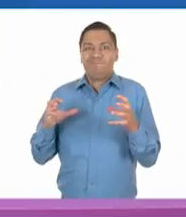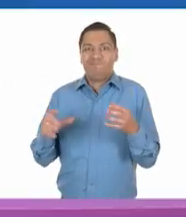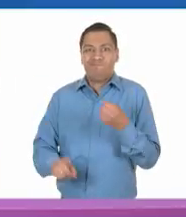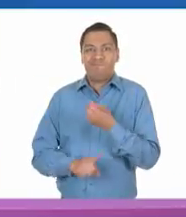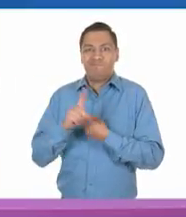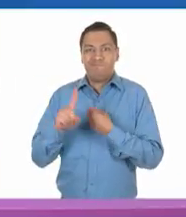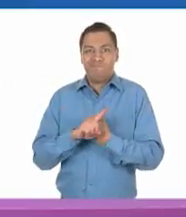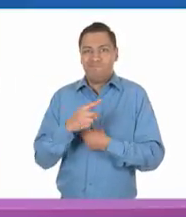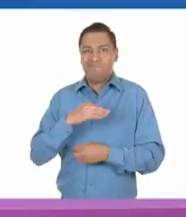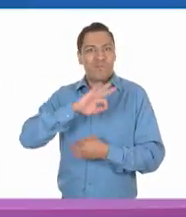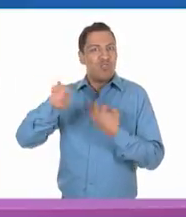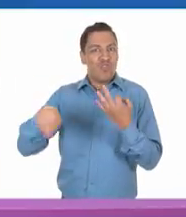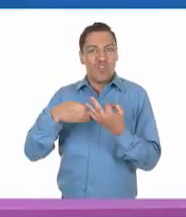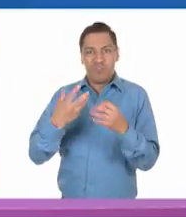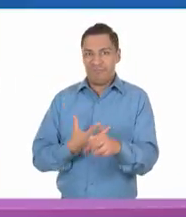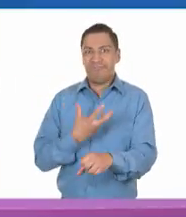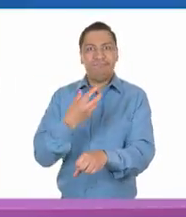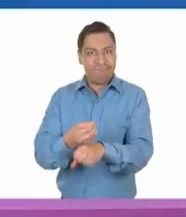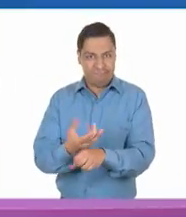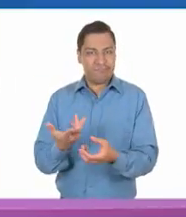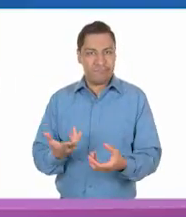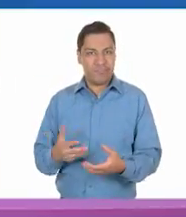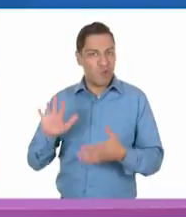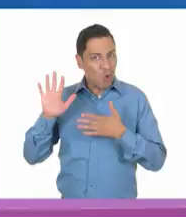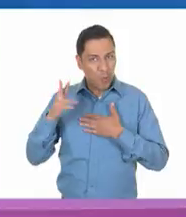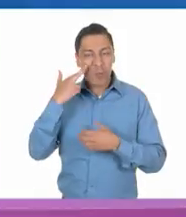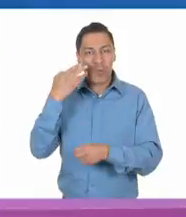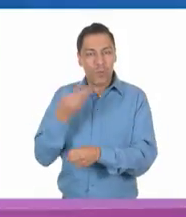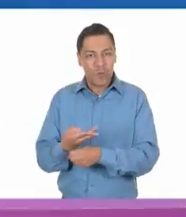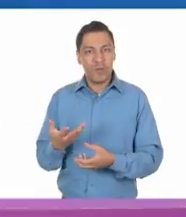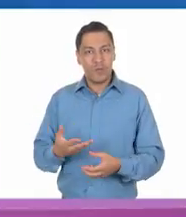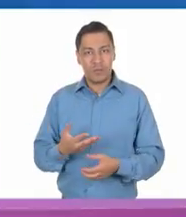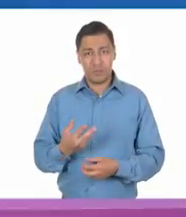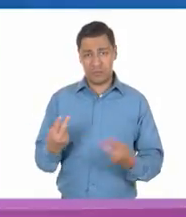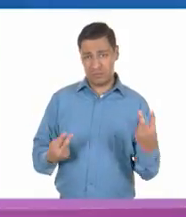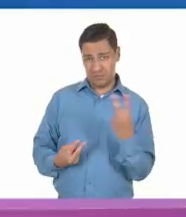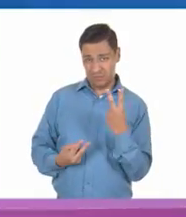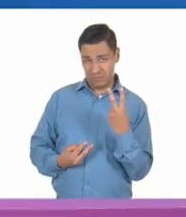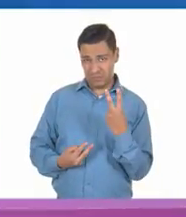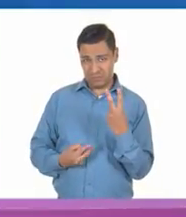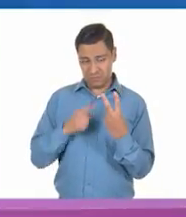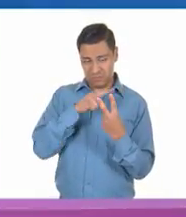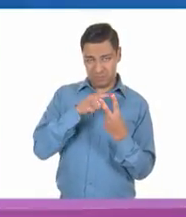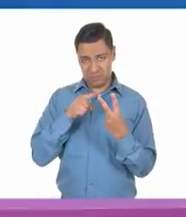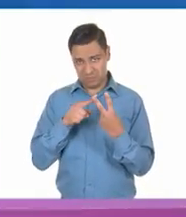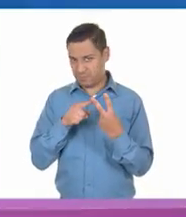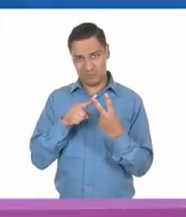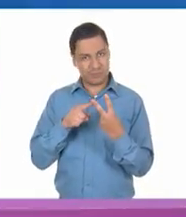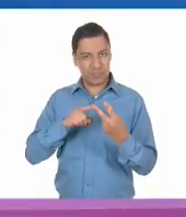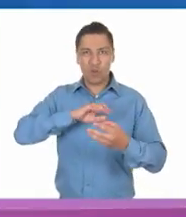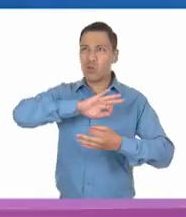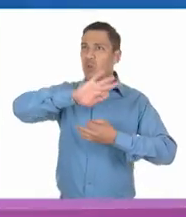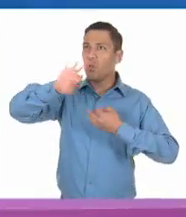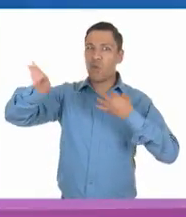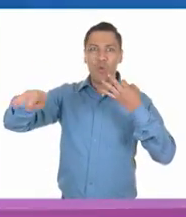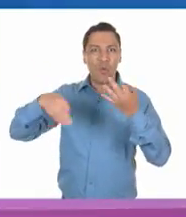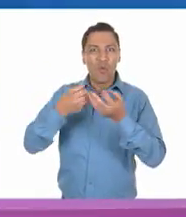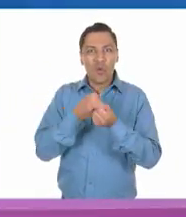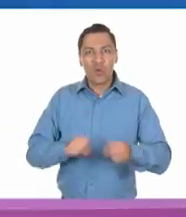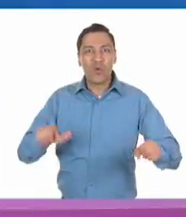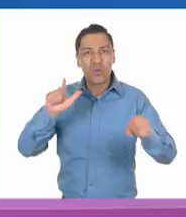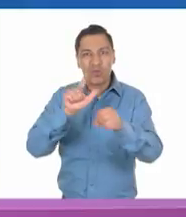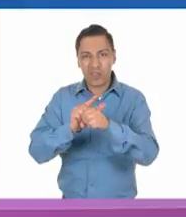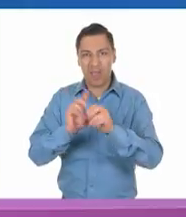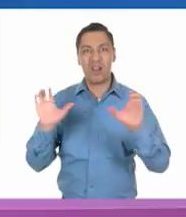resolver a toda la sociedad en general. No es un conflicto de dos personas, es un conflicto social en